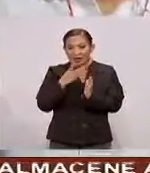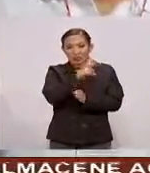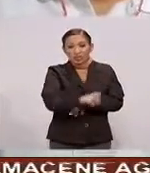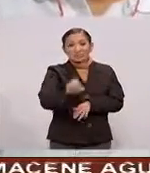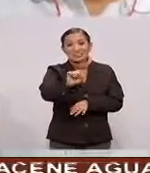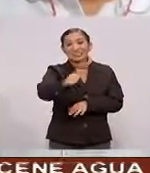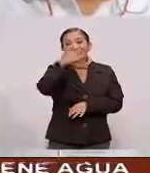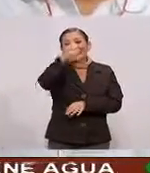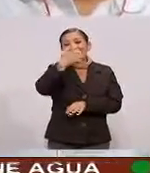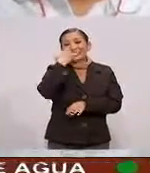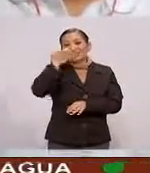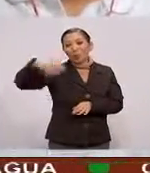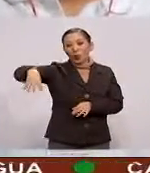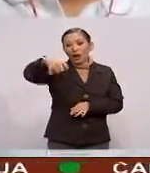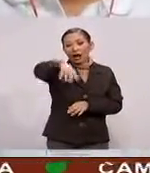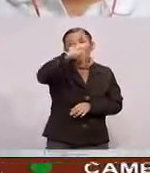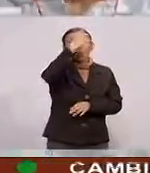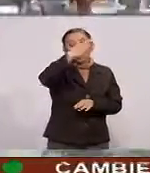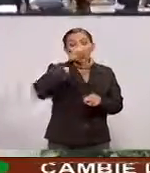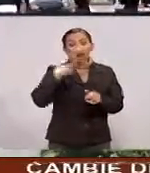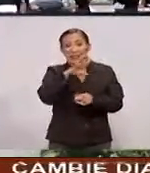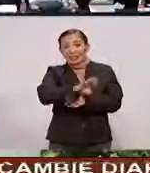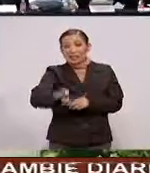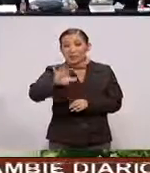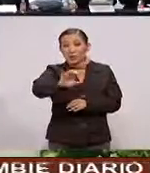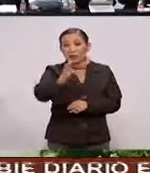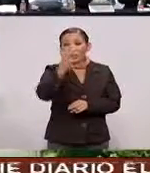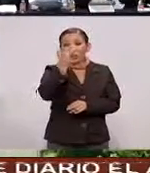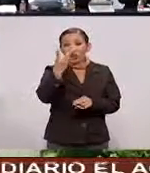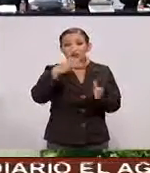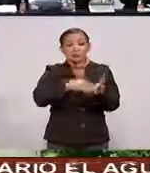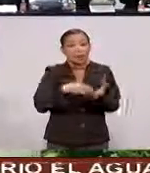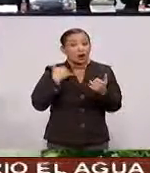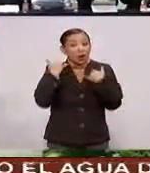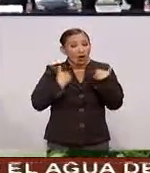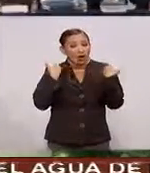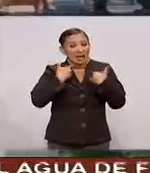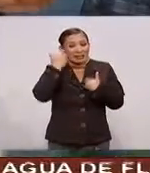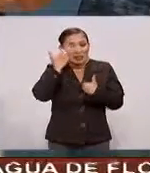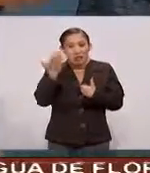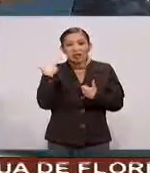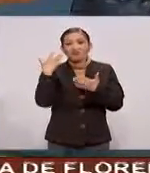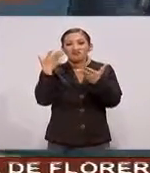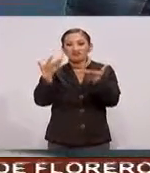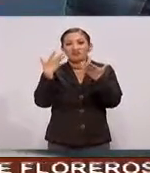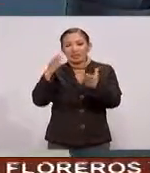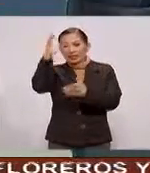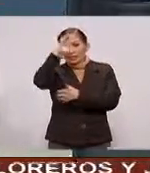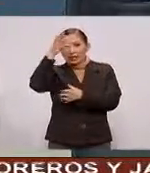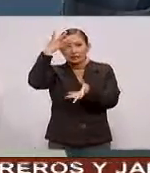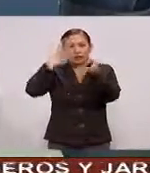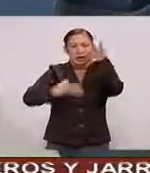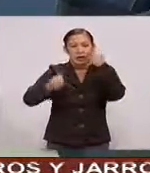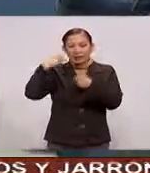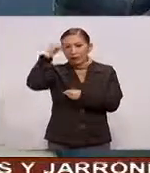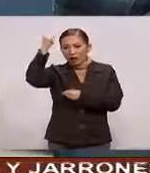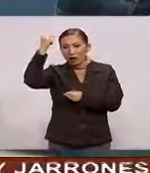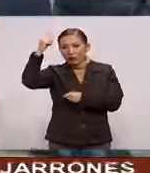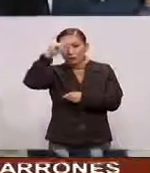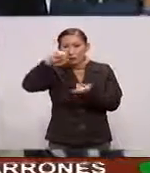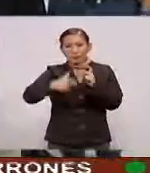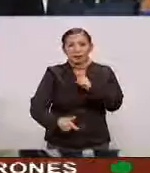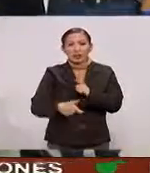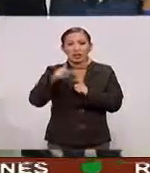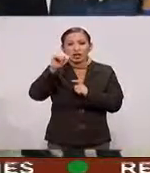266 Escuelas Y una matrícula De 552 mil Jóvenes Que buscan Lograr Un desarrollo Científico Y tecnológico Para